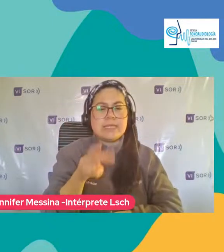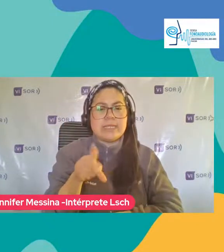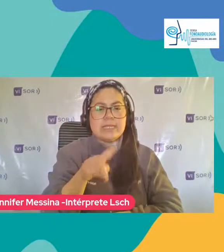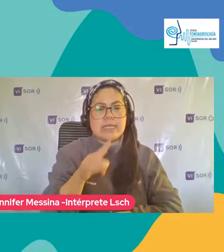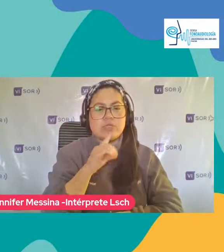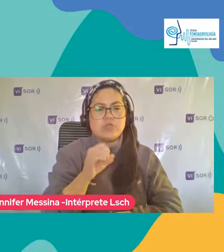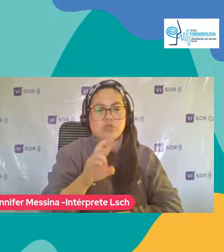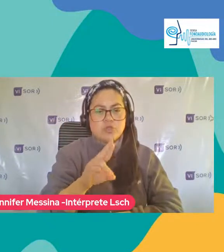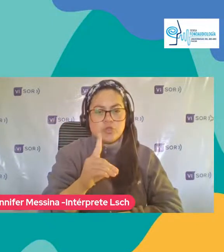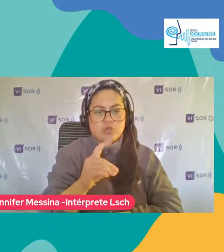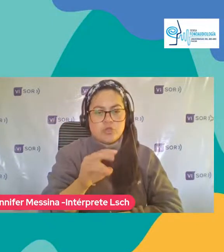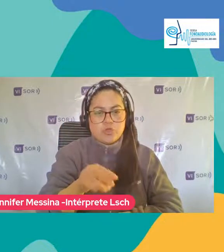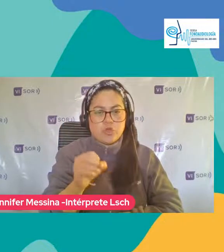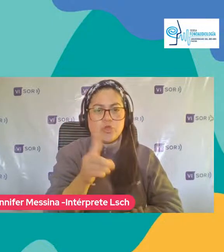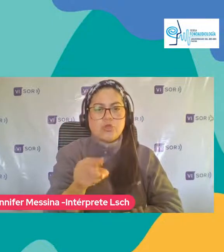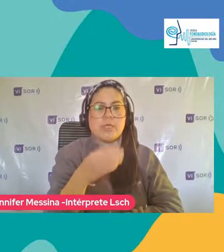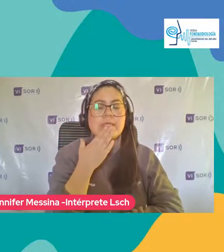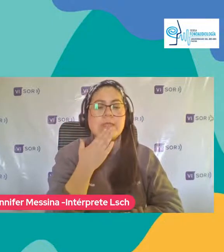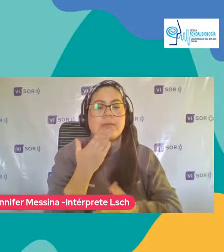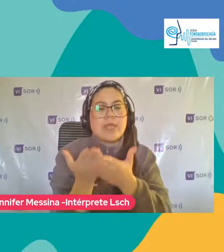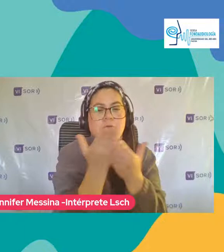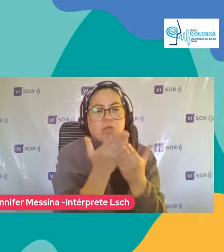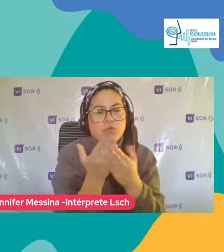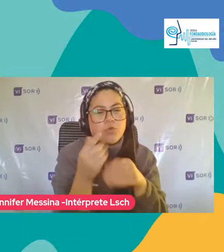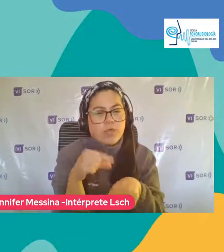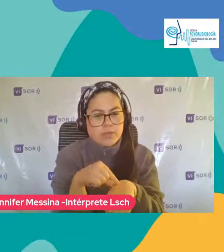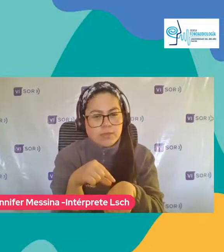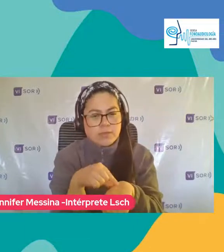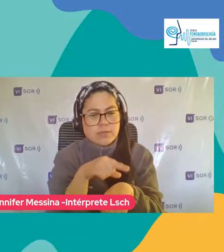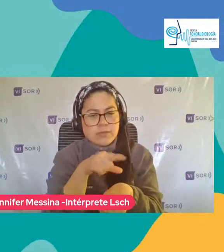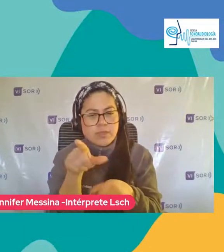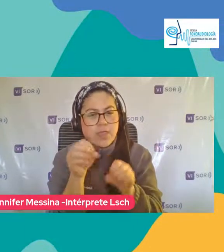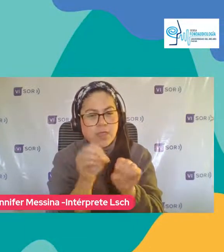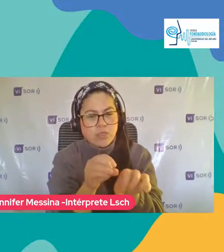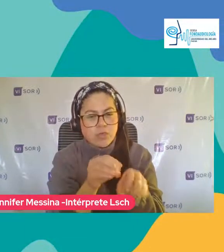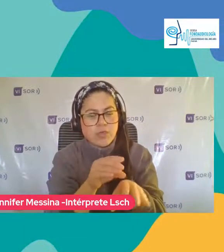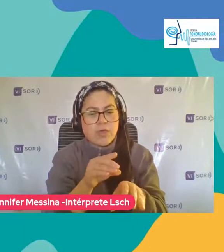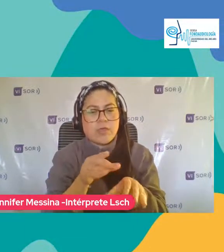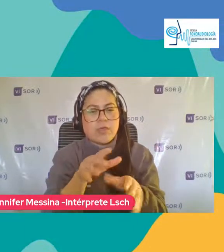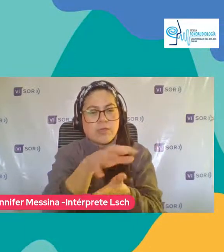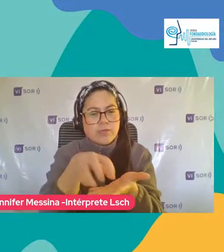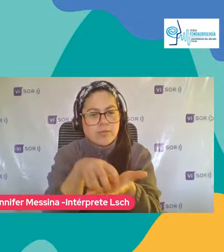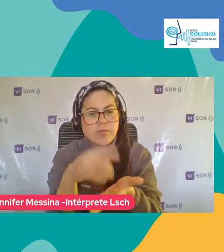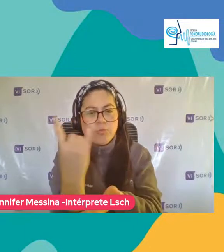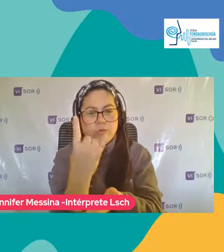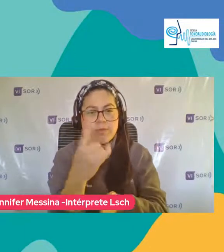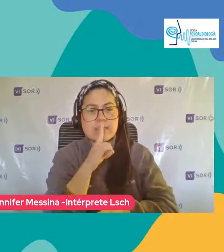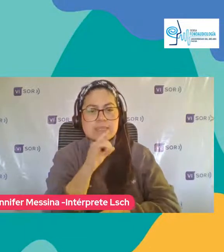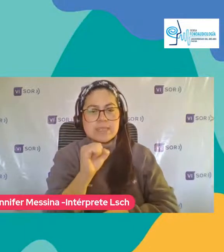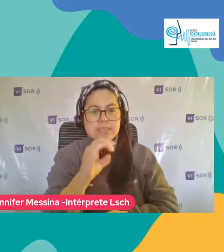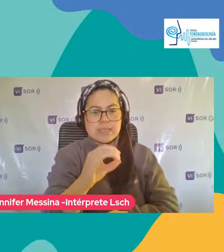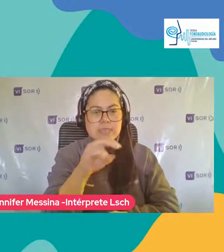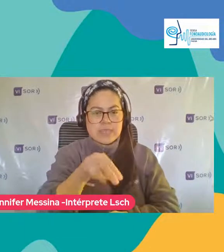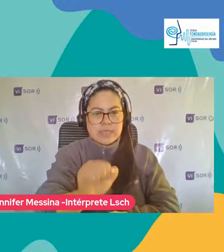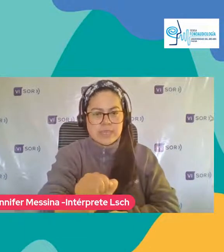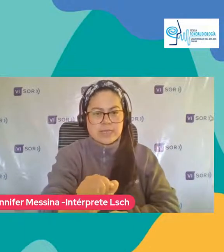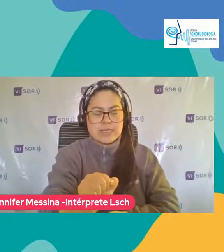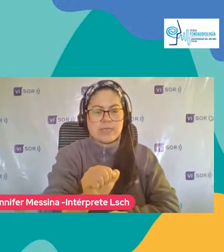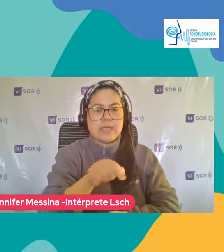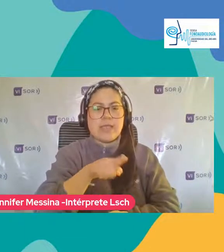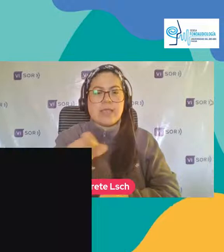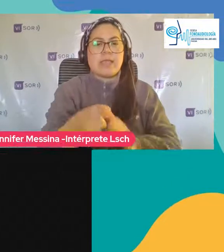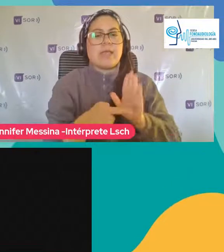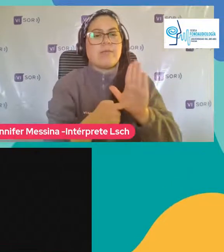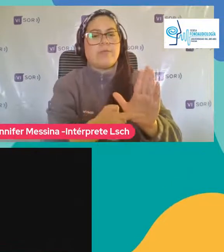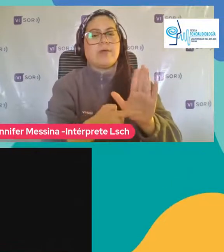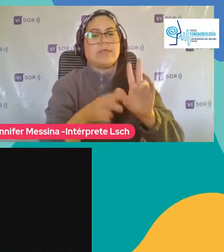doctorado De educación En la Universidad De Tacna Y quien Nos va a profundizar Respecto de diversas Temáticas Vinculadas Con la aparición Del